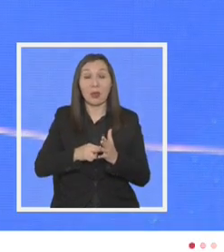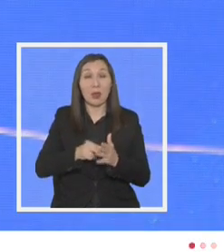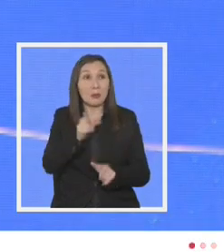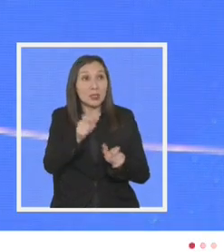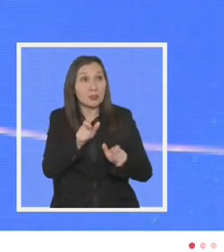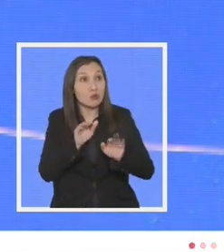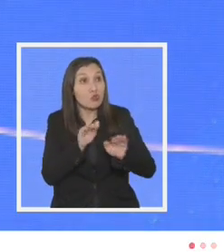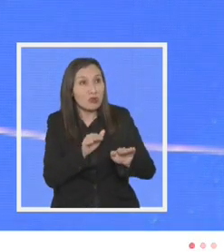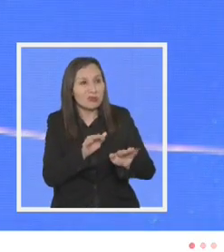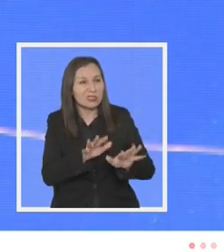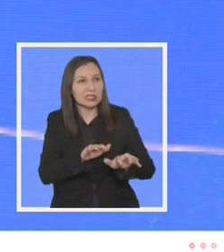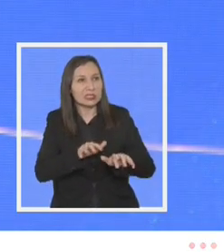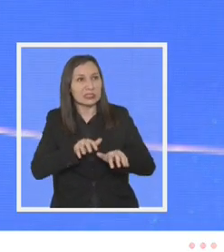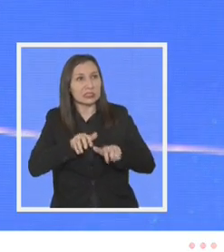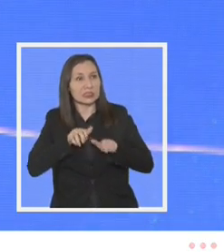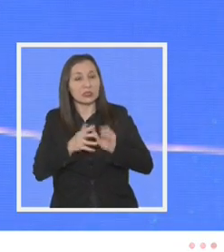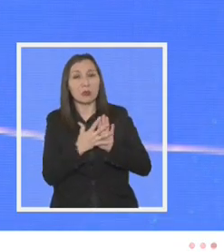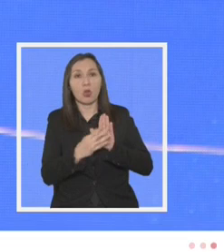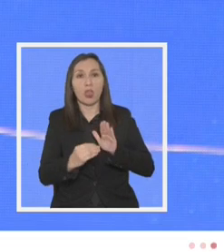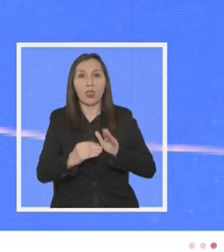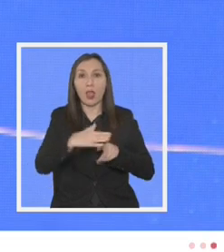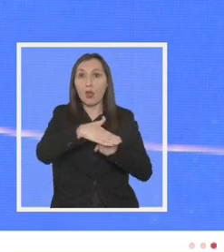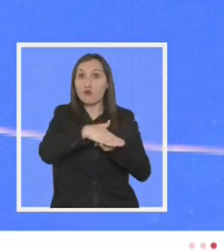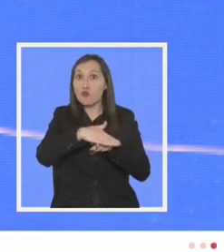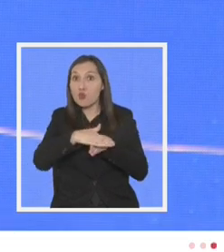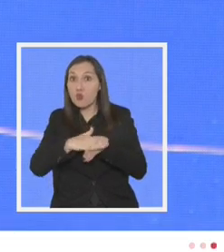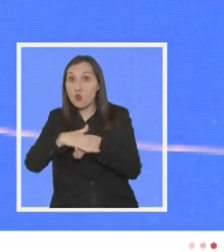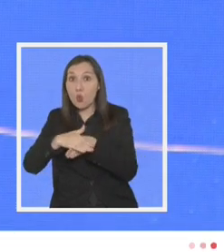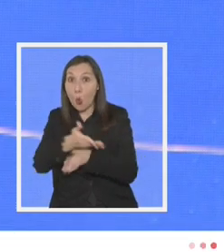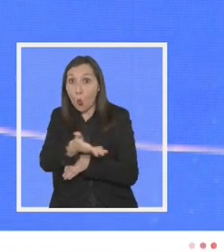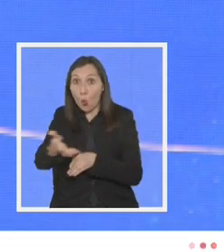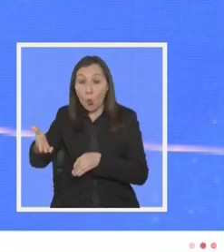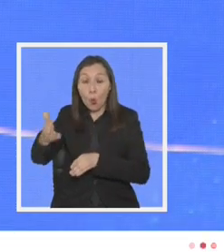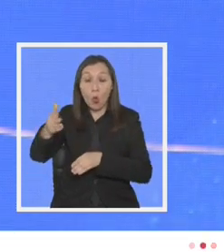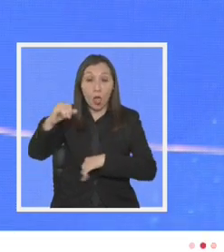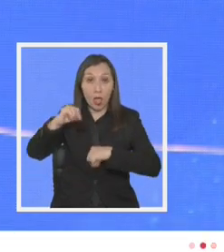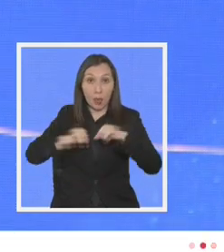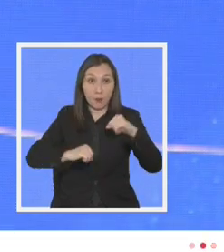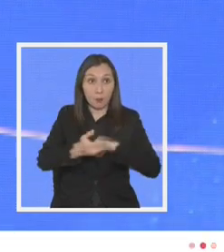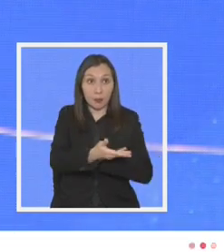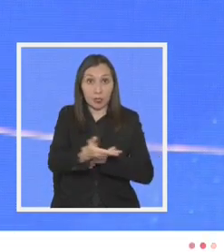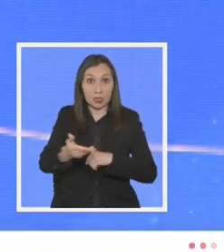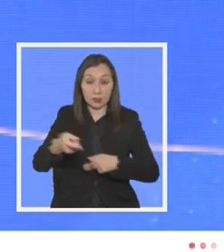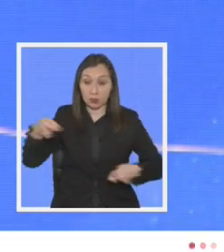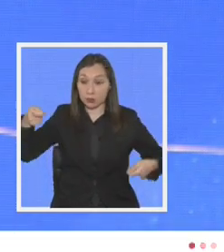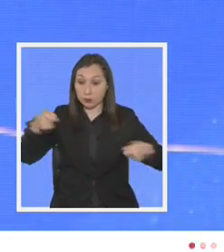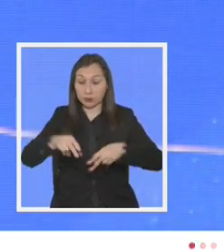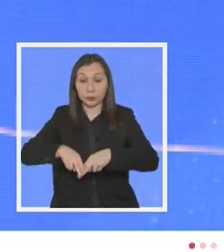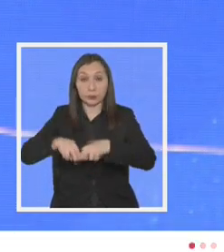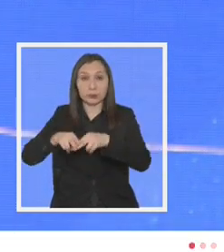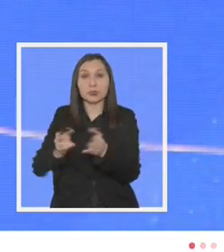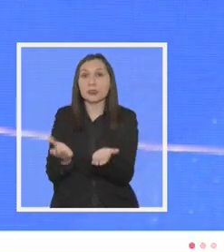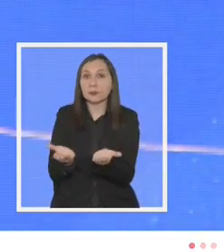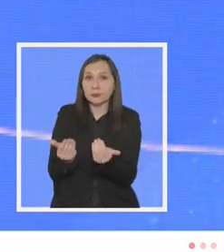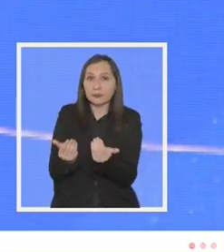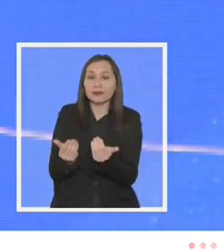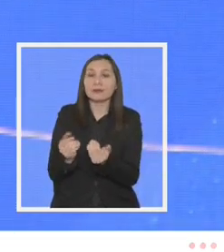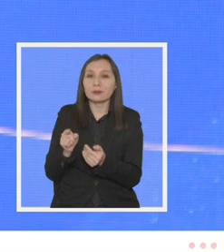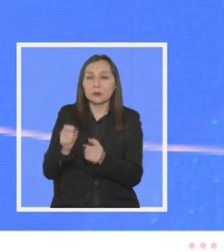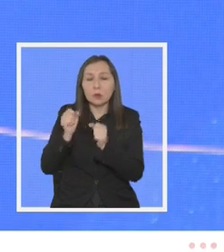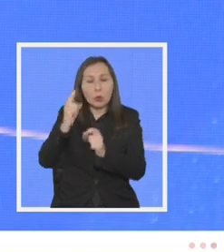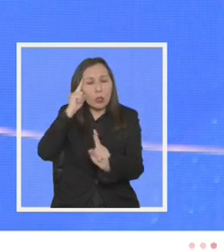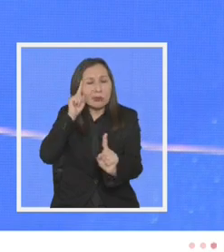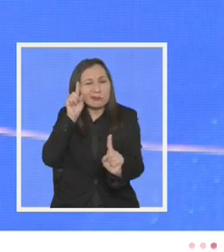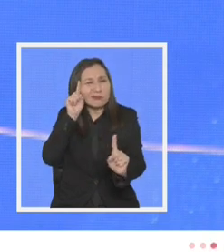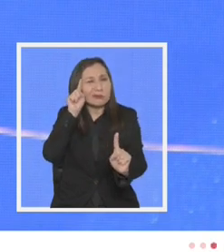social del modelo y la estabilidad que ustedes como empresarios e inversionistas requieren para poder